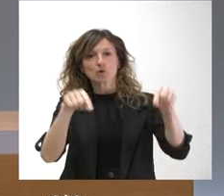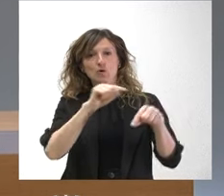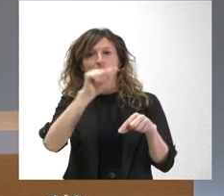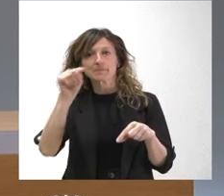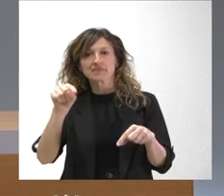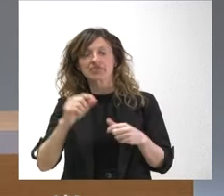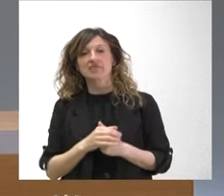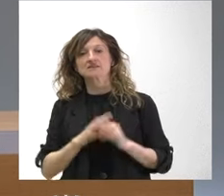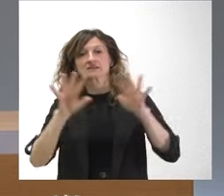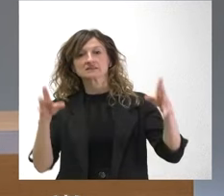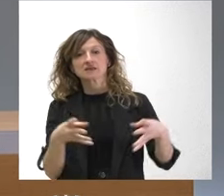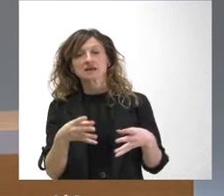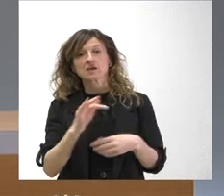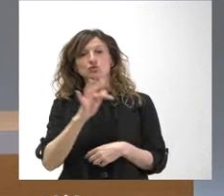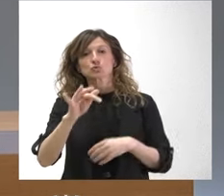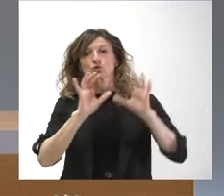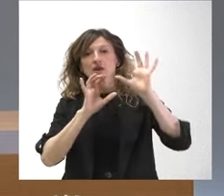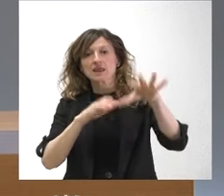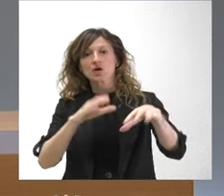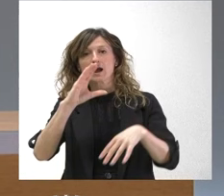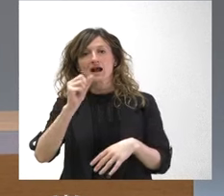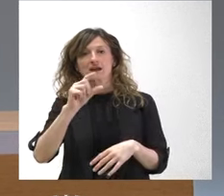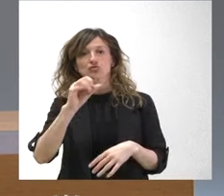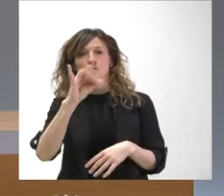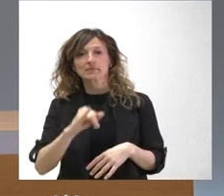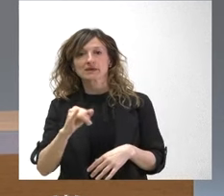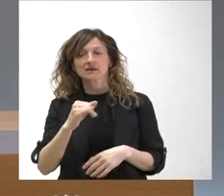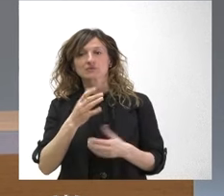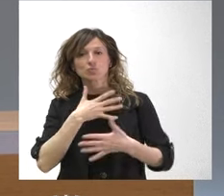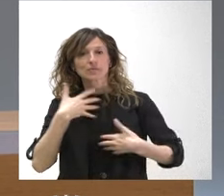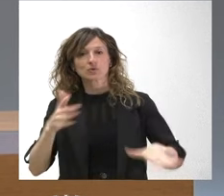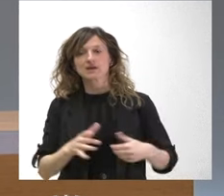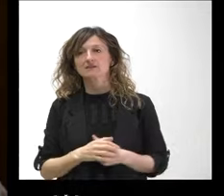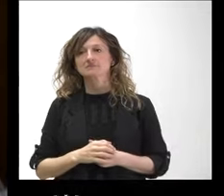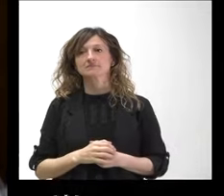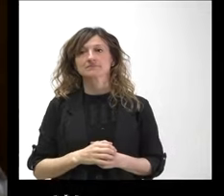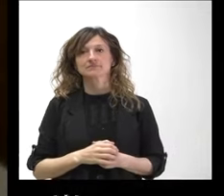hoy el turno lo iniciamos en León con Carlos Domínguez de Ileón cuando quieras Carlos